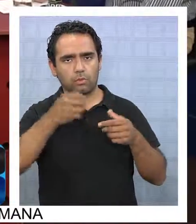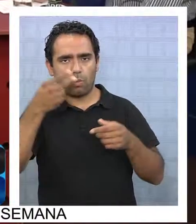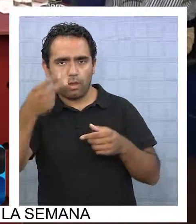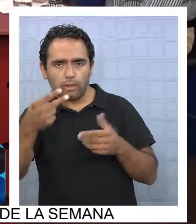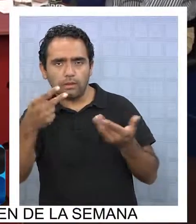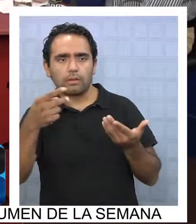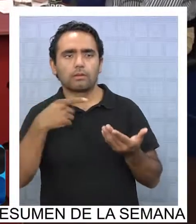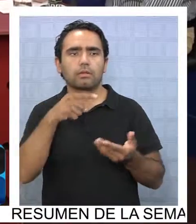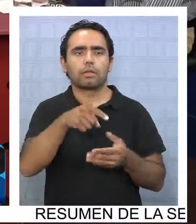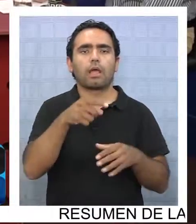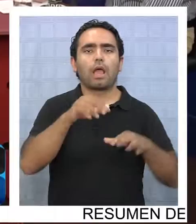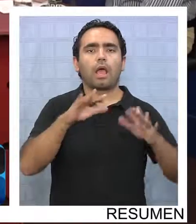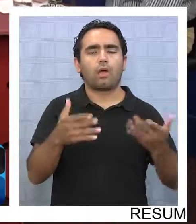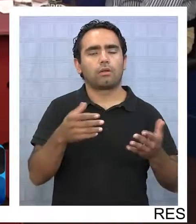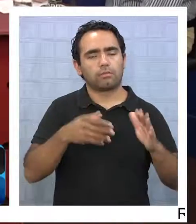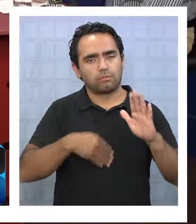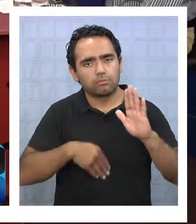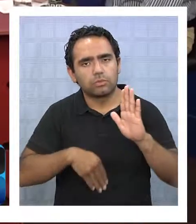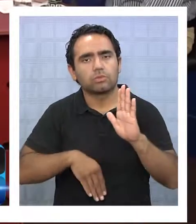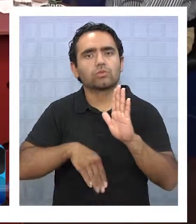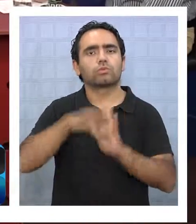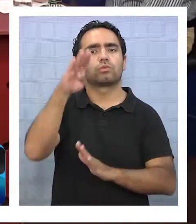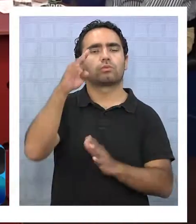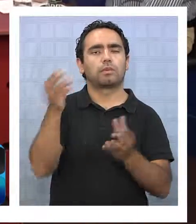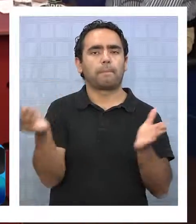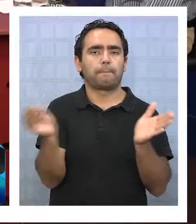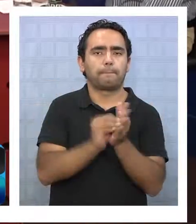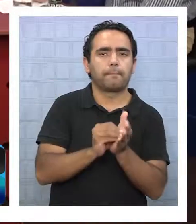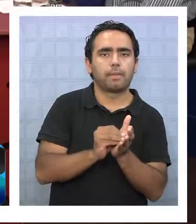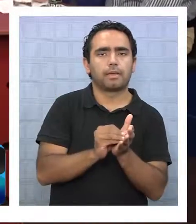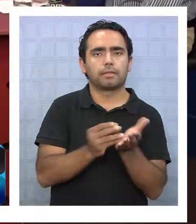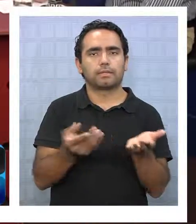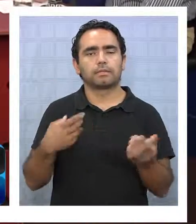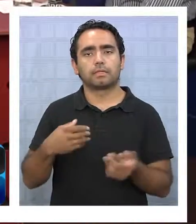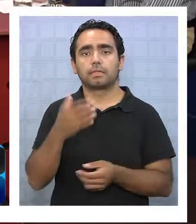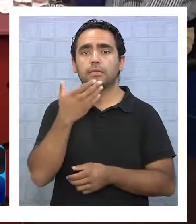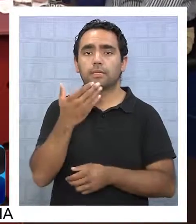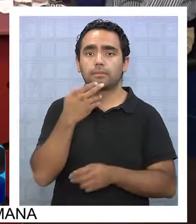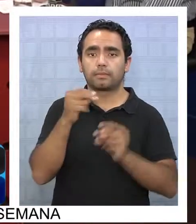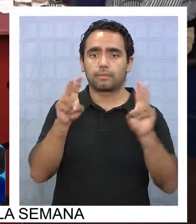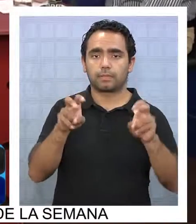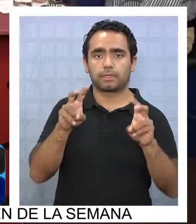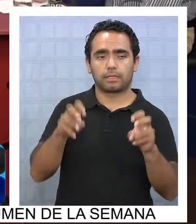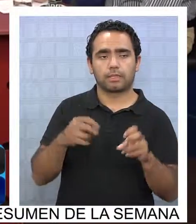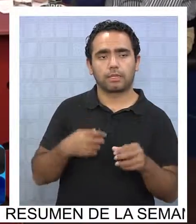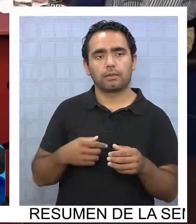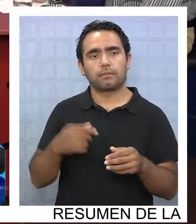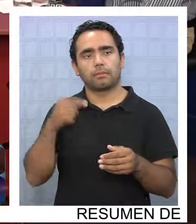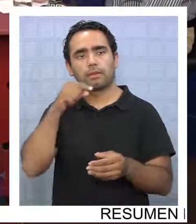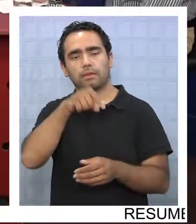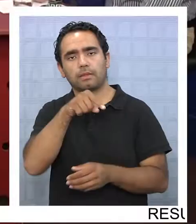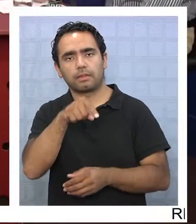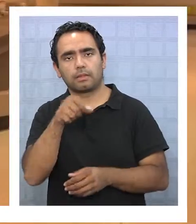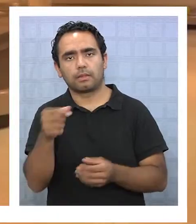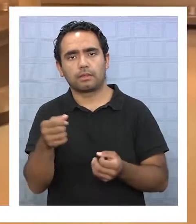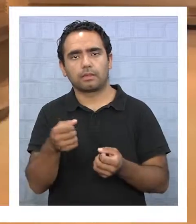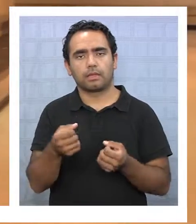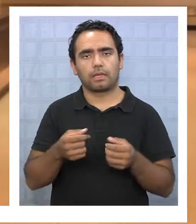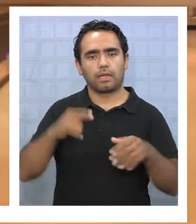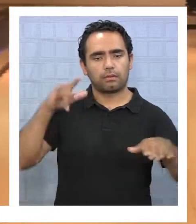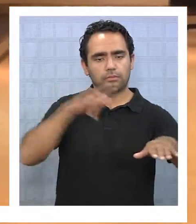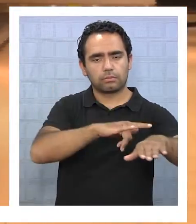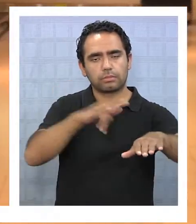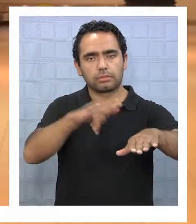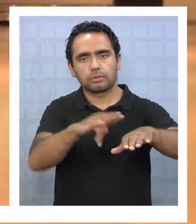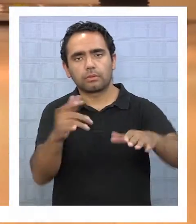vamos a subir a 18.000 metros cuadrados y en la área de carga va a subir 5 veces. Hoy